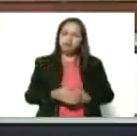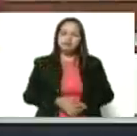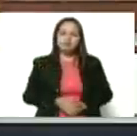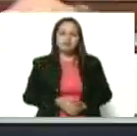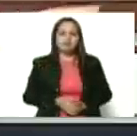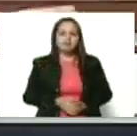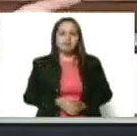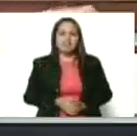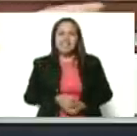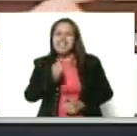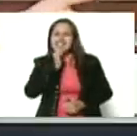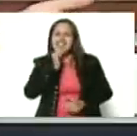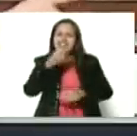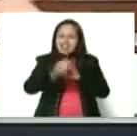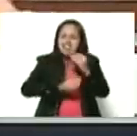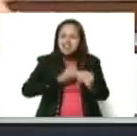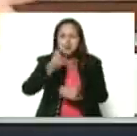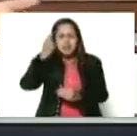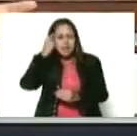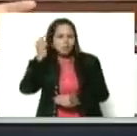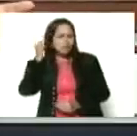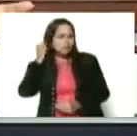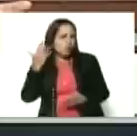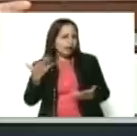¿Quién creó esto del día de la mujer?